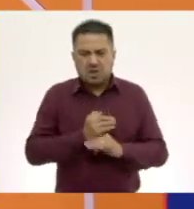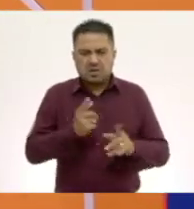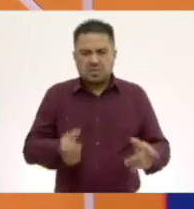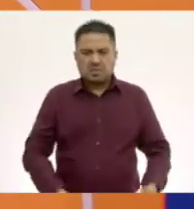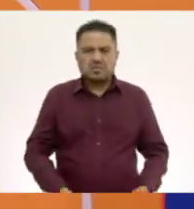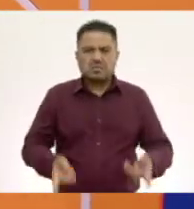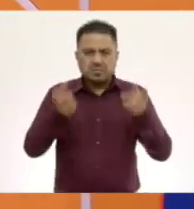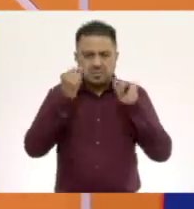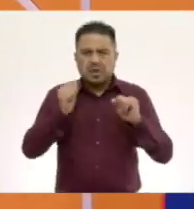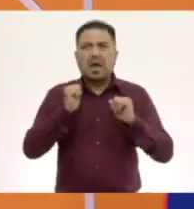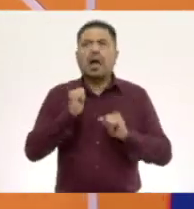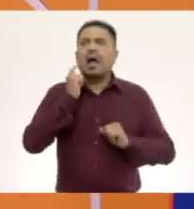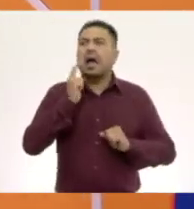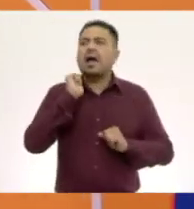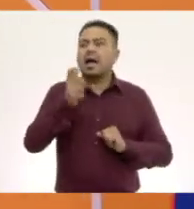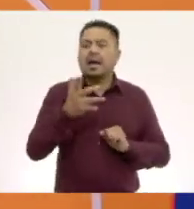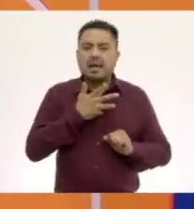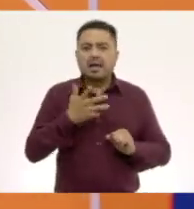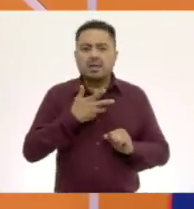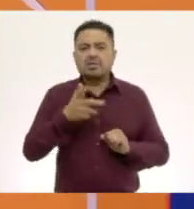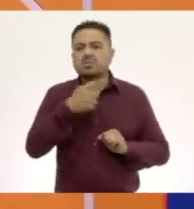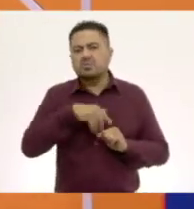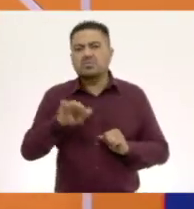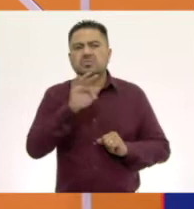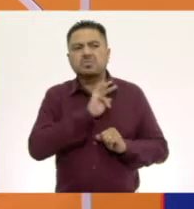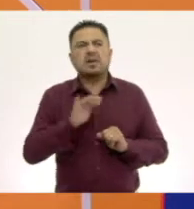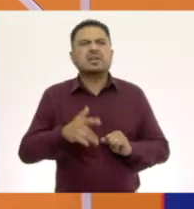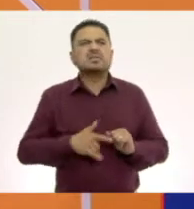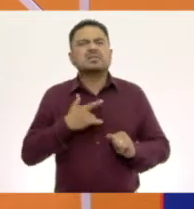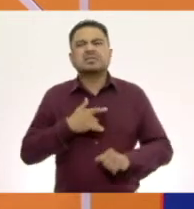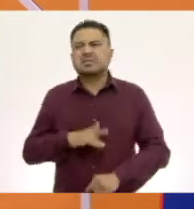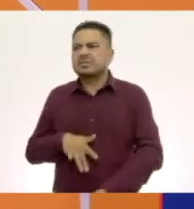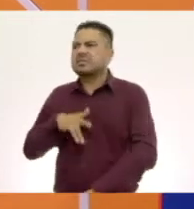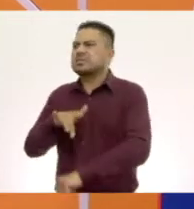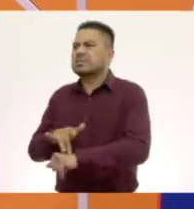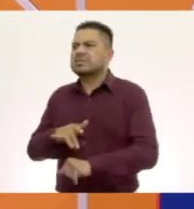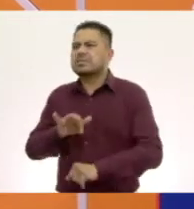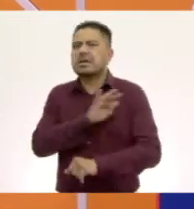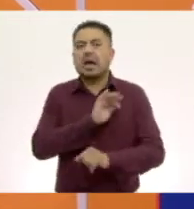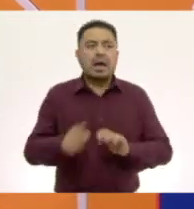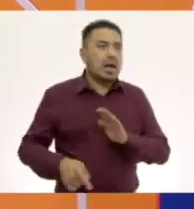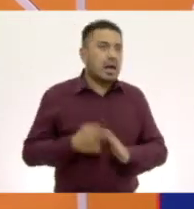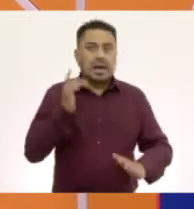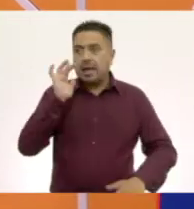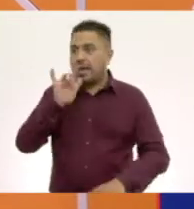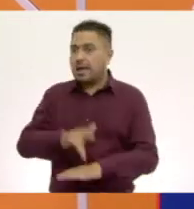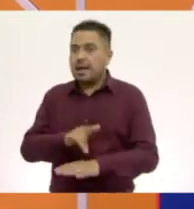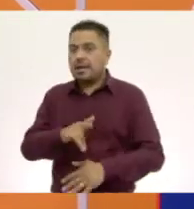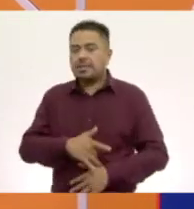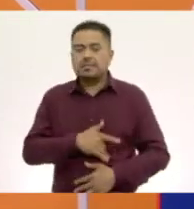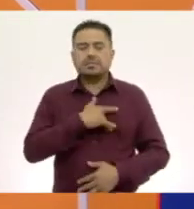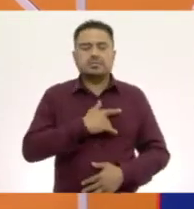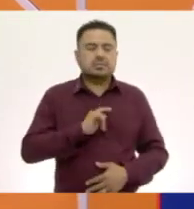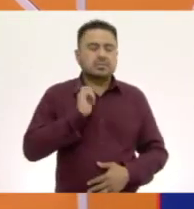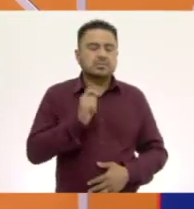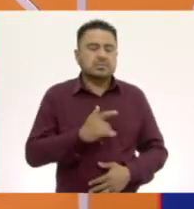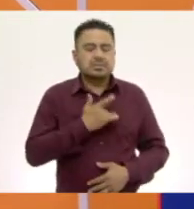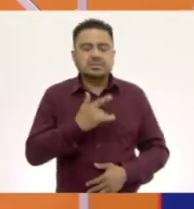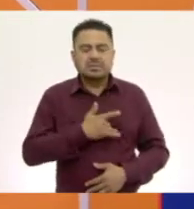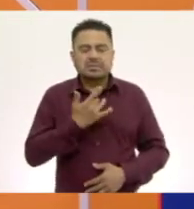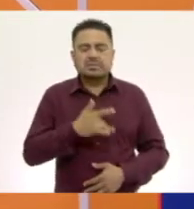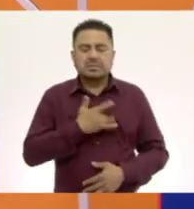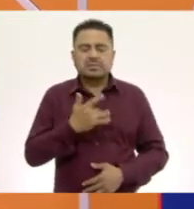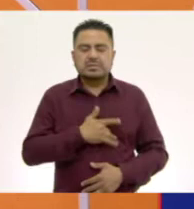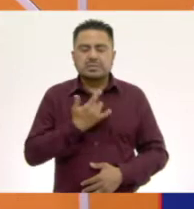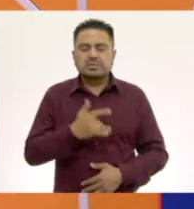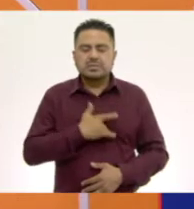ojos y si tienen algo ahí pueden tratar de sentirlo y una vez que lo toquen, sientan. ¿Qué sienten? ¿Sienten